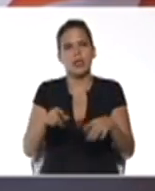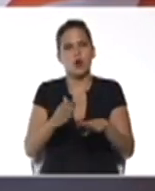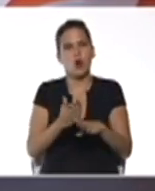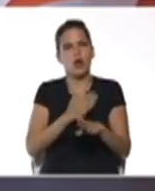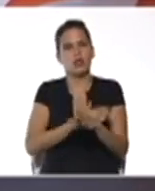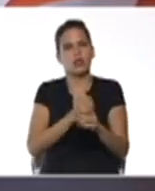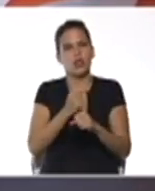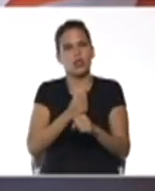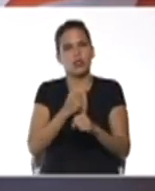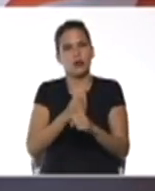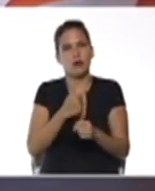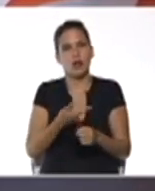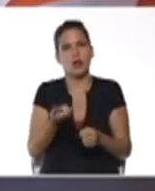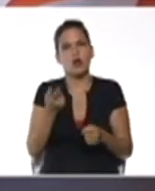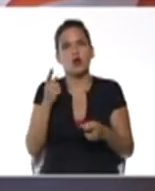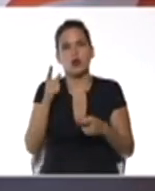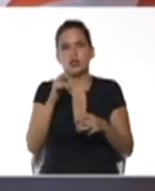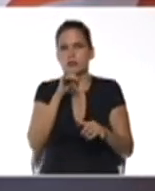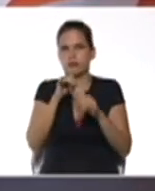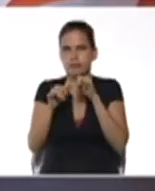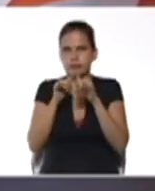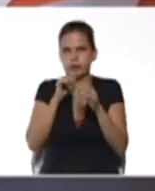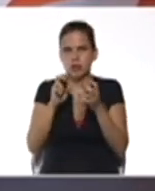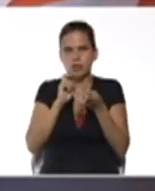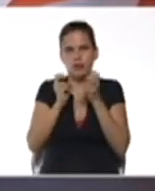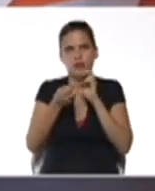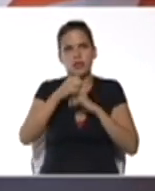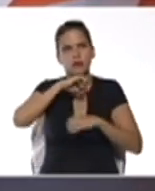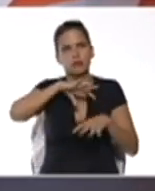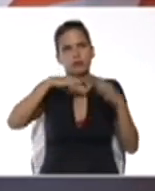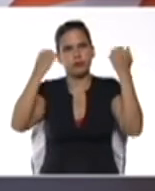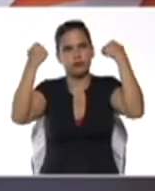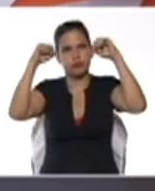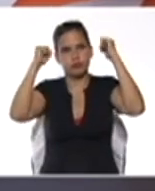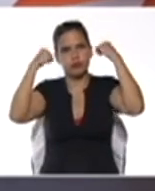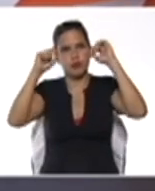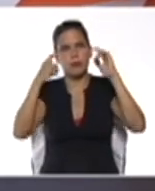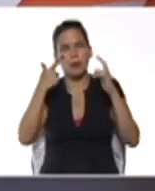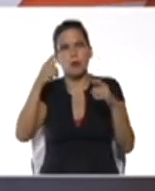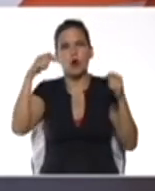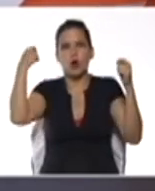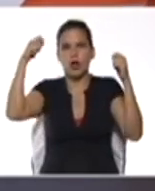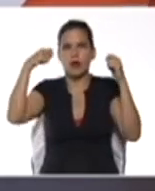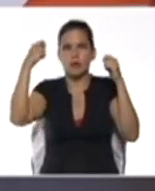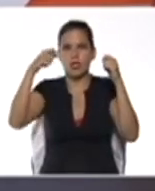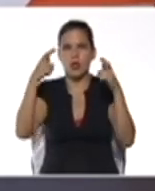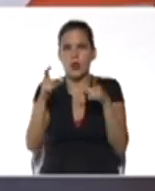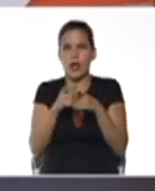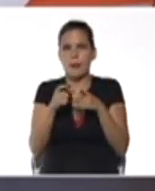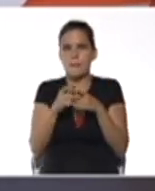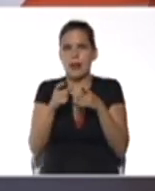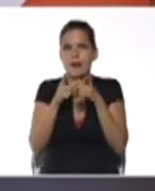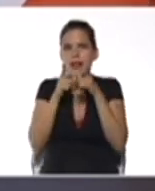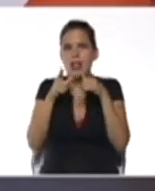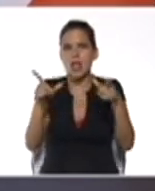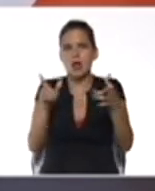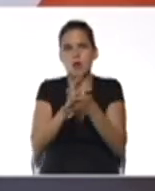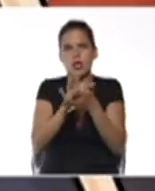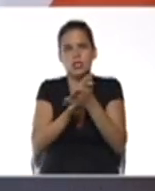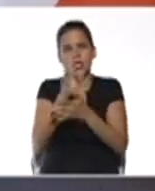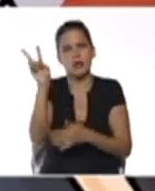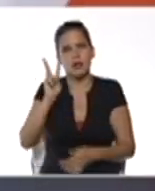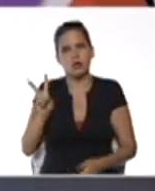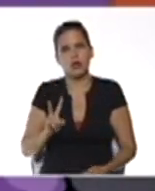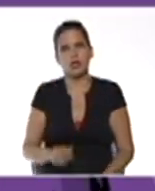trabajar con ese contenido ese referente teórico práctico vamos con el video con las palabras claves en lengua de